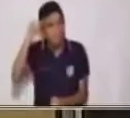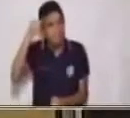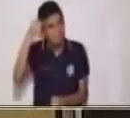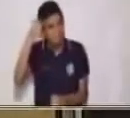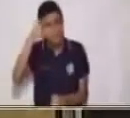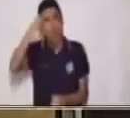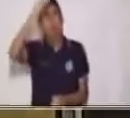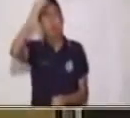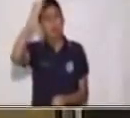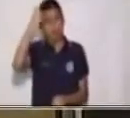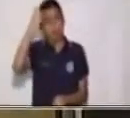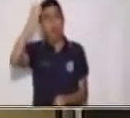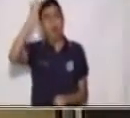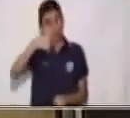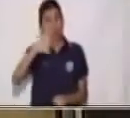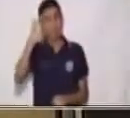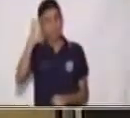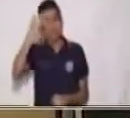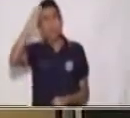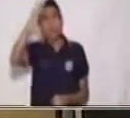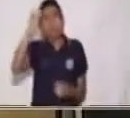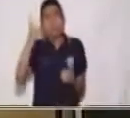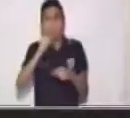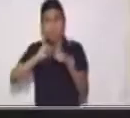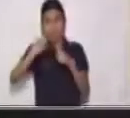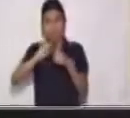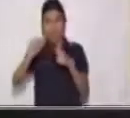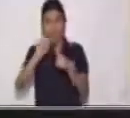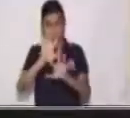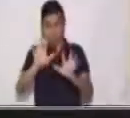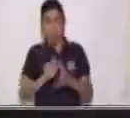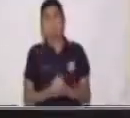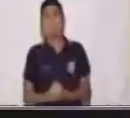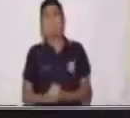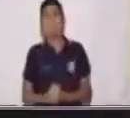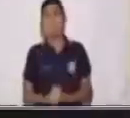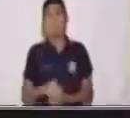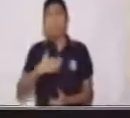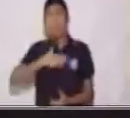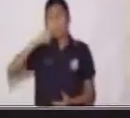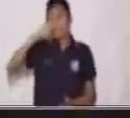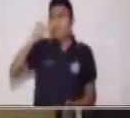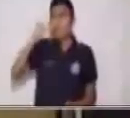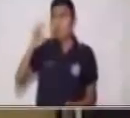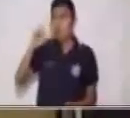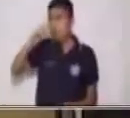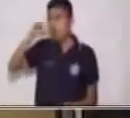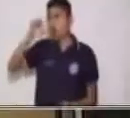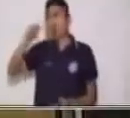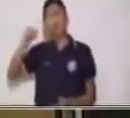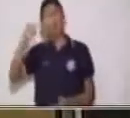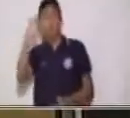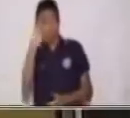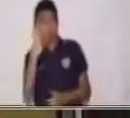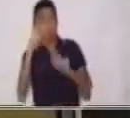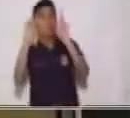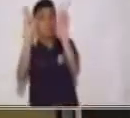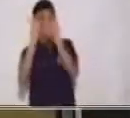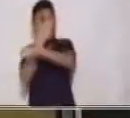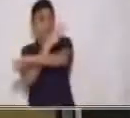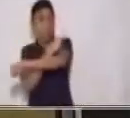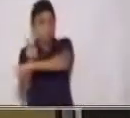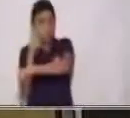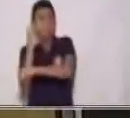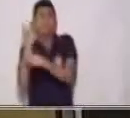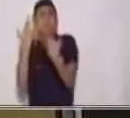muy atentos, así como en la primera les hago preguntas y ustedes me ayudan a resolverlas. Mi tío Tomás, es nuestra historia. Ahí está el tío